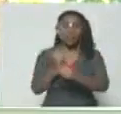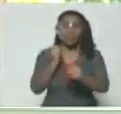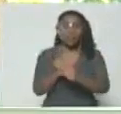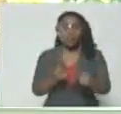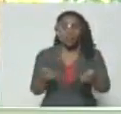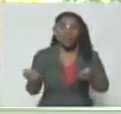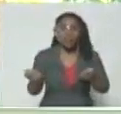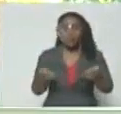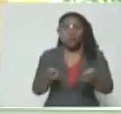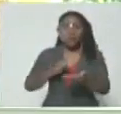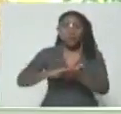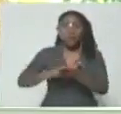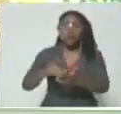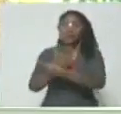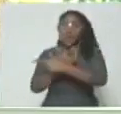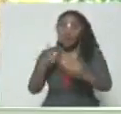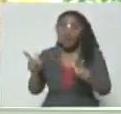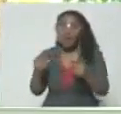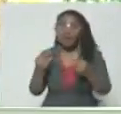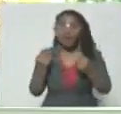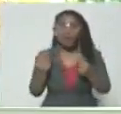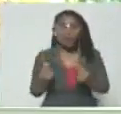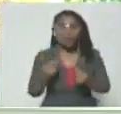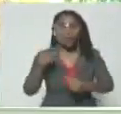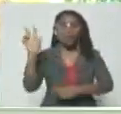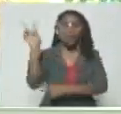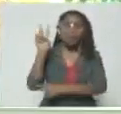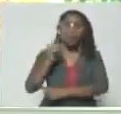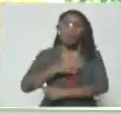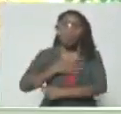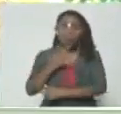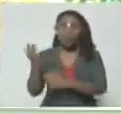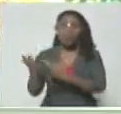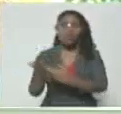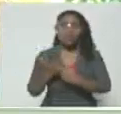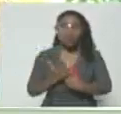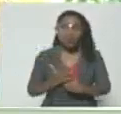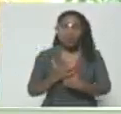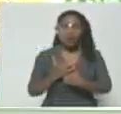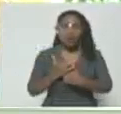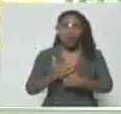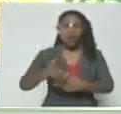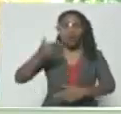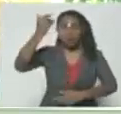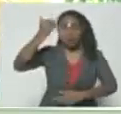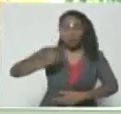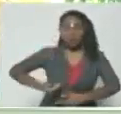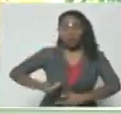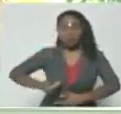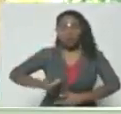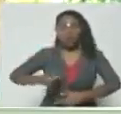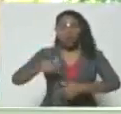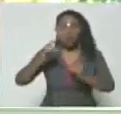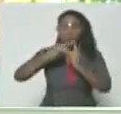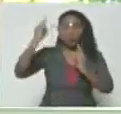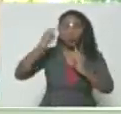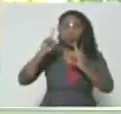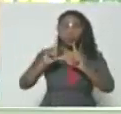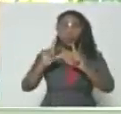que se liberen los recursos para que Venezuela pueda recibir la imagen televisiva satelital